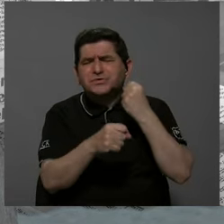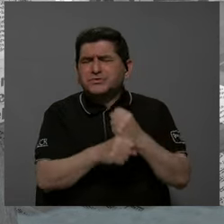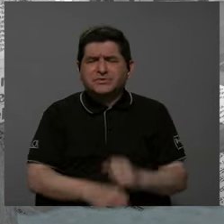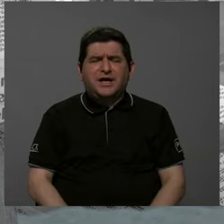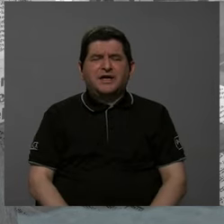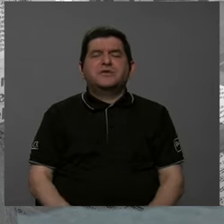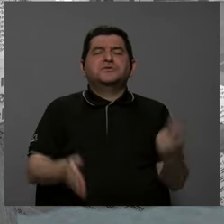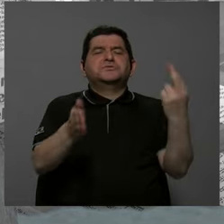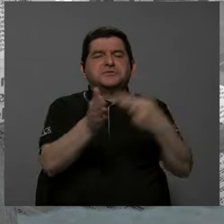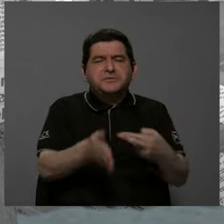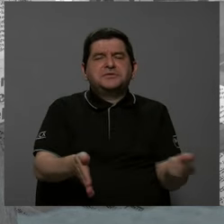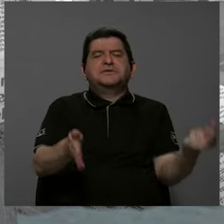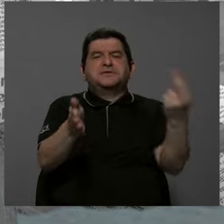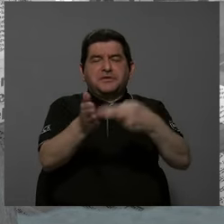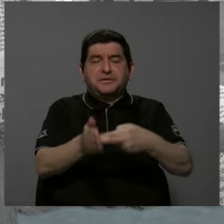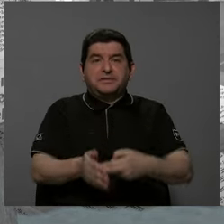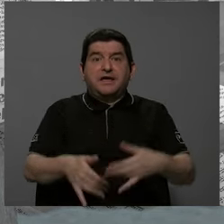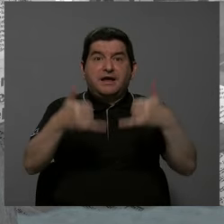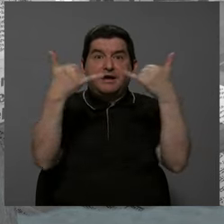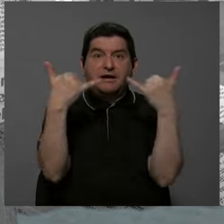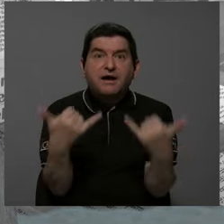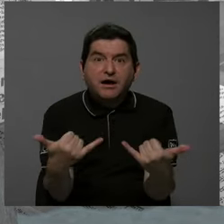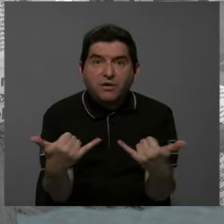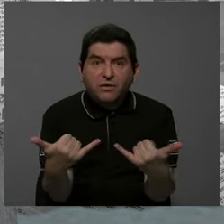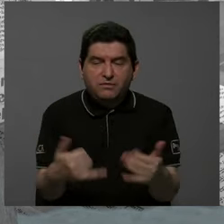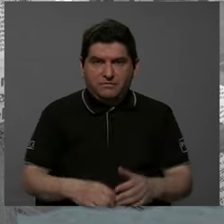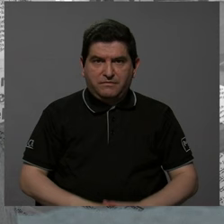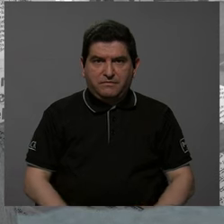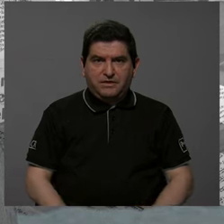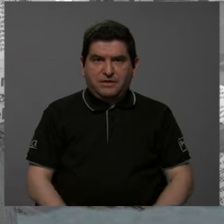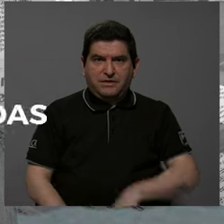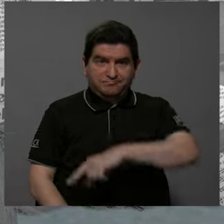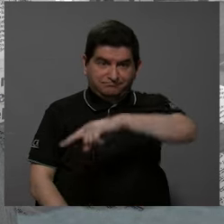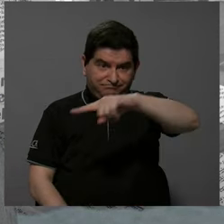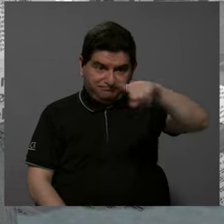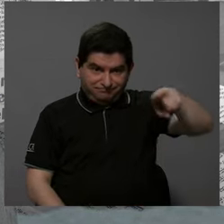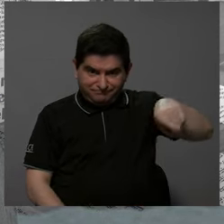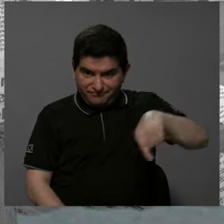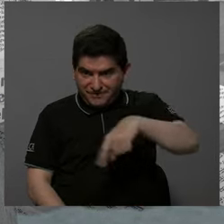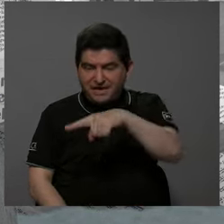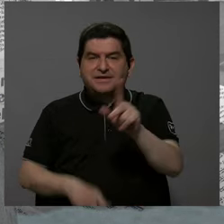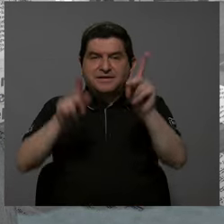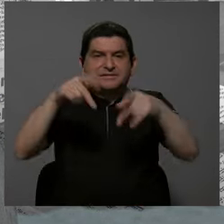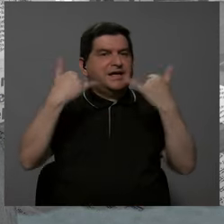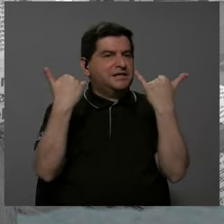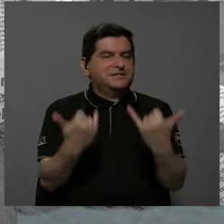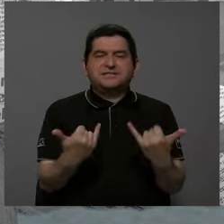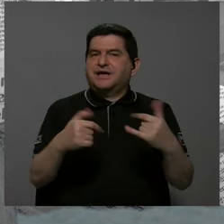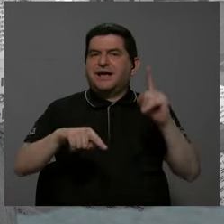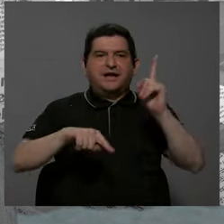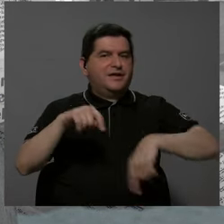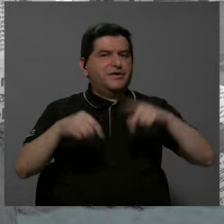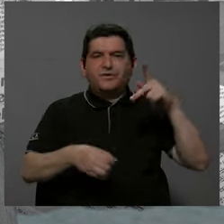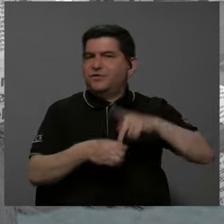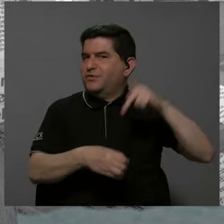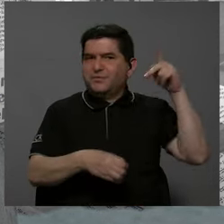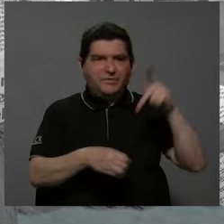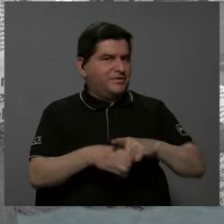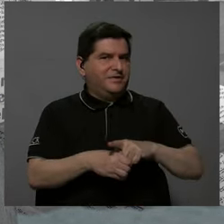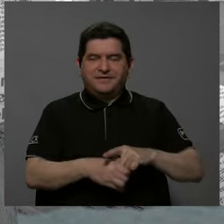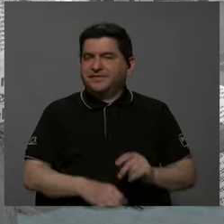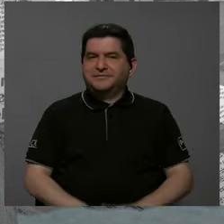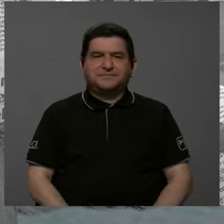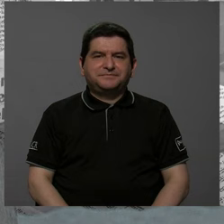reelegidos. Esta va a ser la elección en donde muchos de ellos ya no van a estar participando y